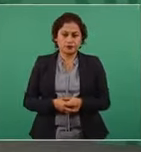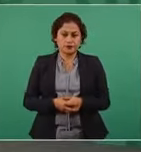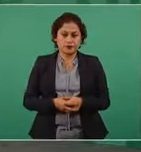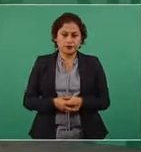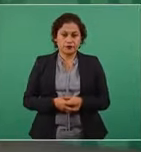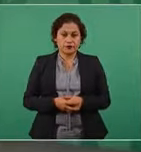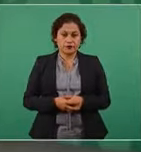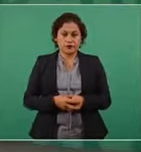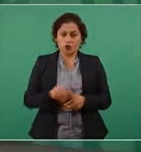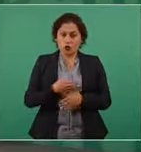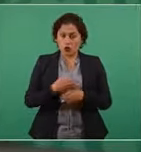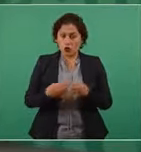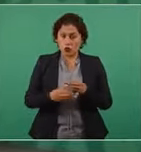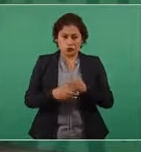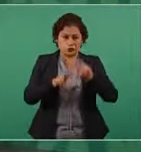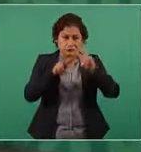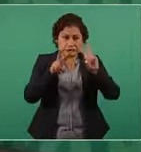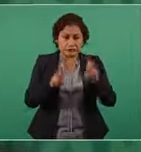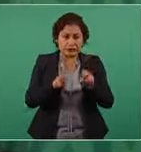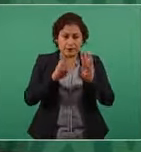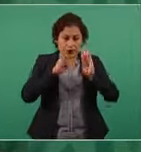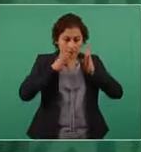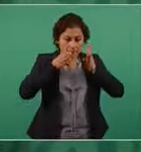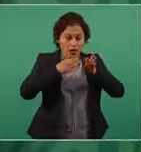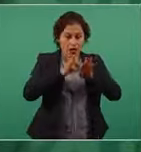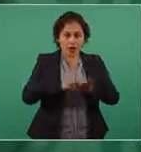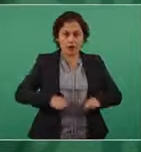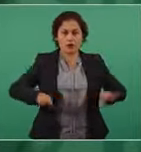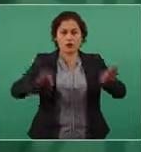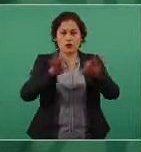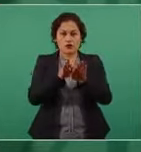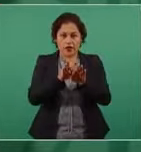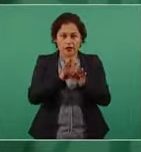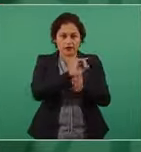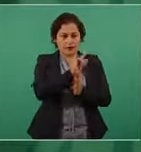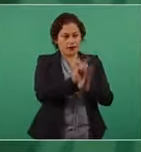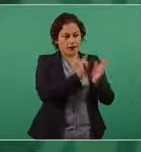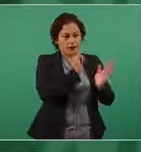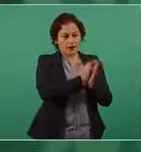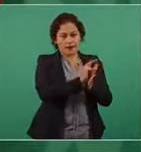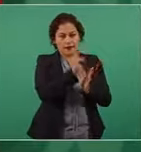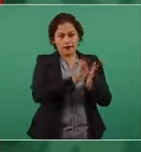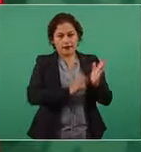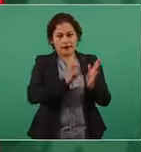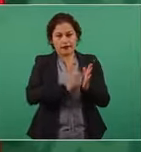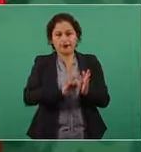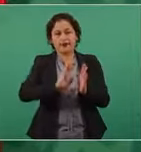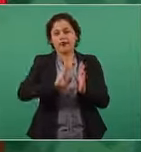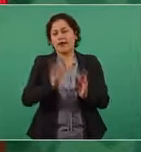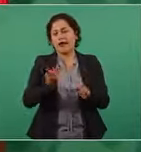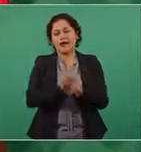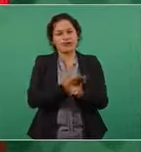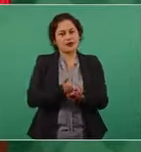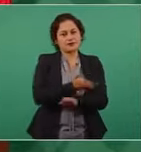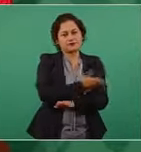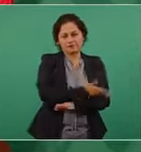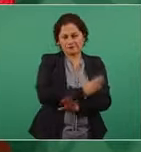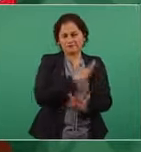sustancial, lo más importante, ya se llevó a cabo.